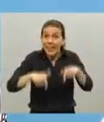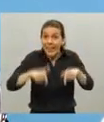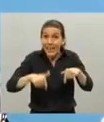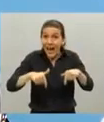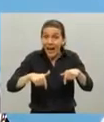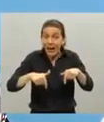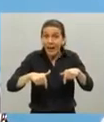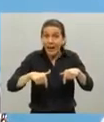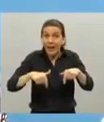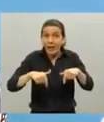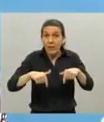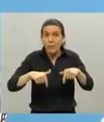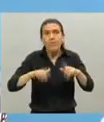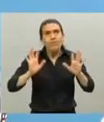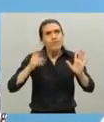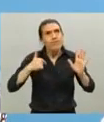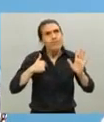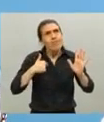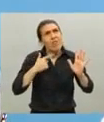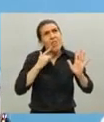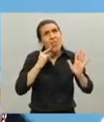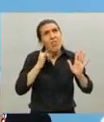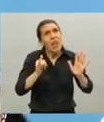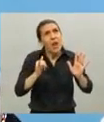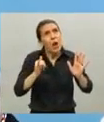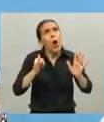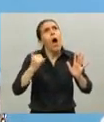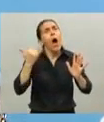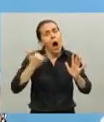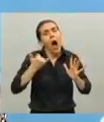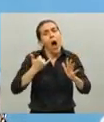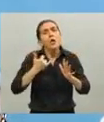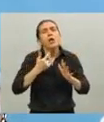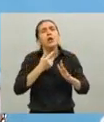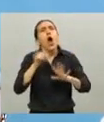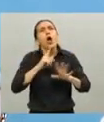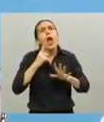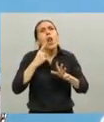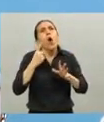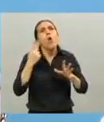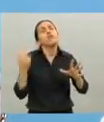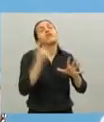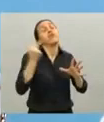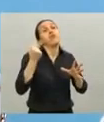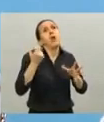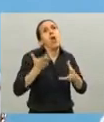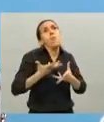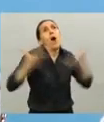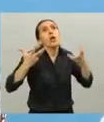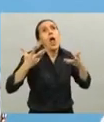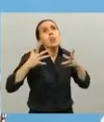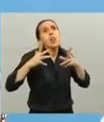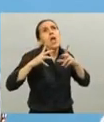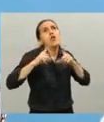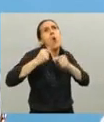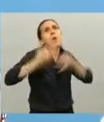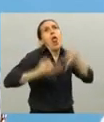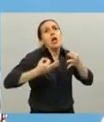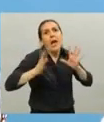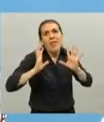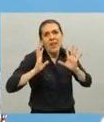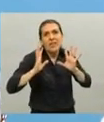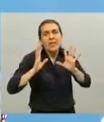yo diría un gran número, no quiero hacer un porcentaje de provincias para que nadie